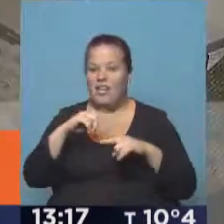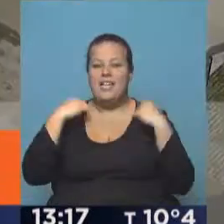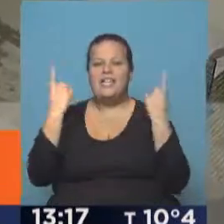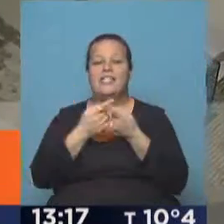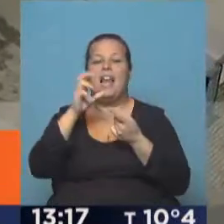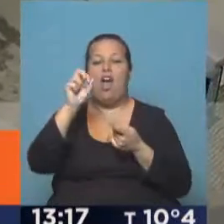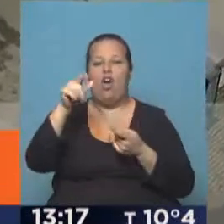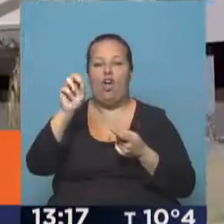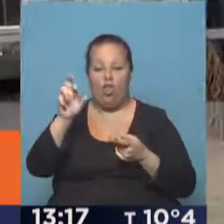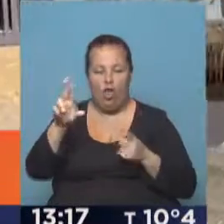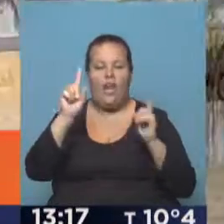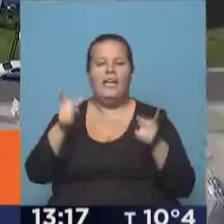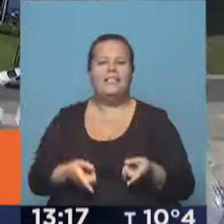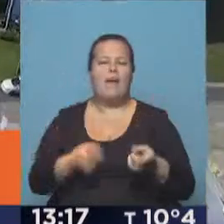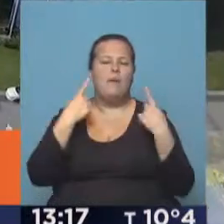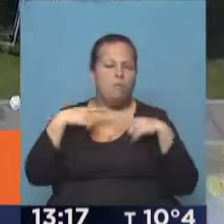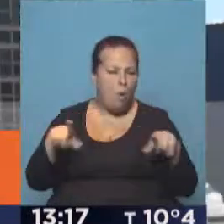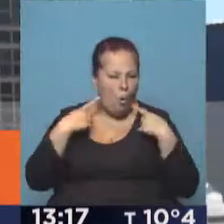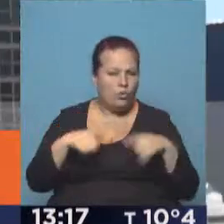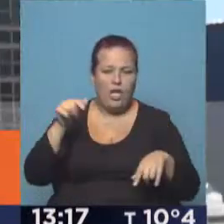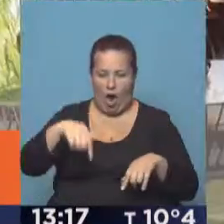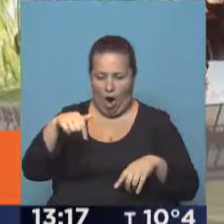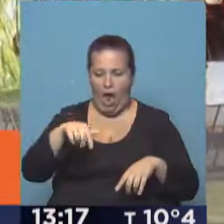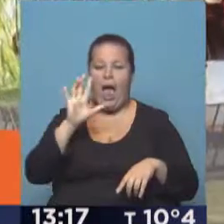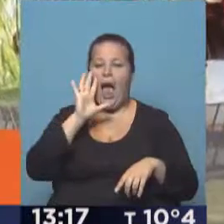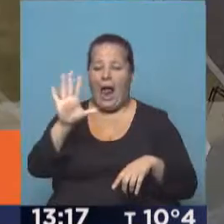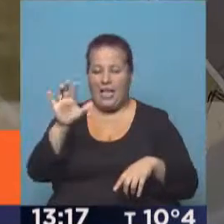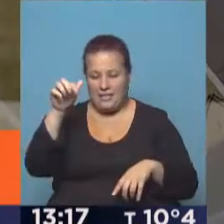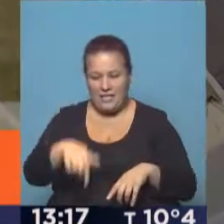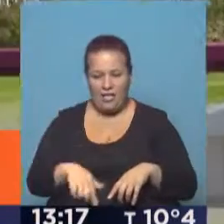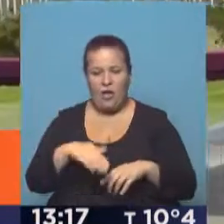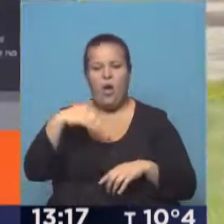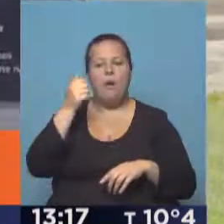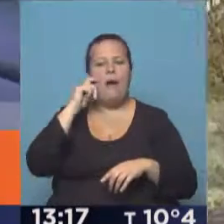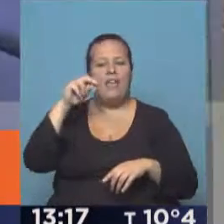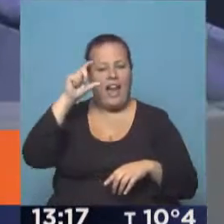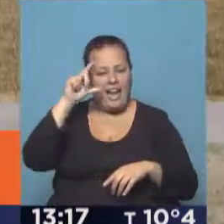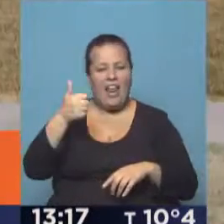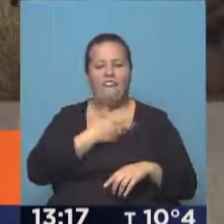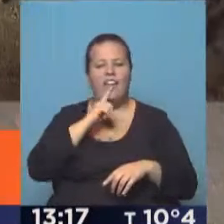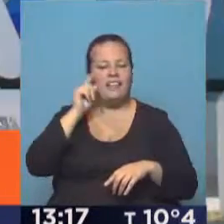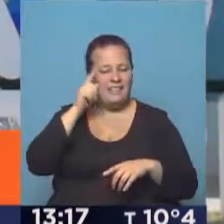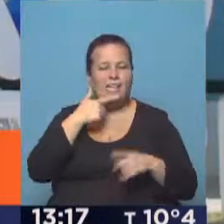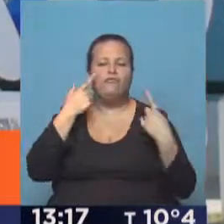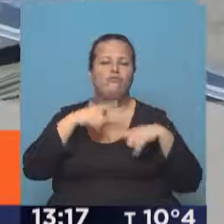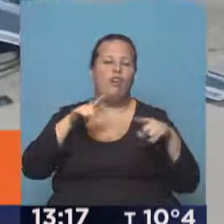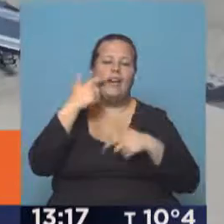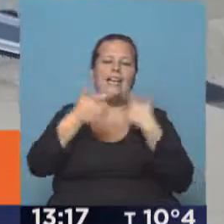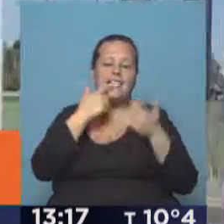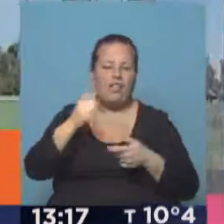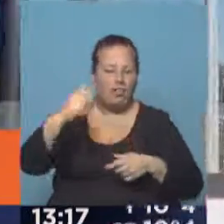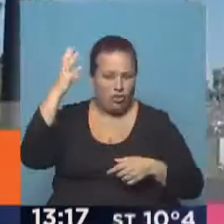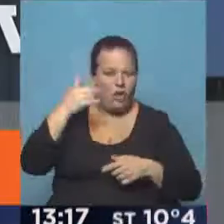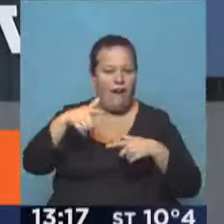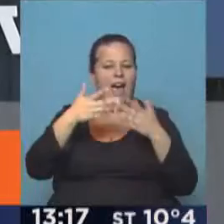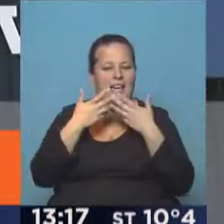Cóndor. También hay música hoy a las 5 de la tarde Magdalena Fleitas va a estar presentando su espectáculo Risas del Sol y va a